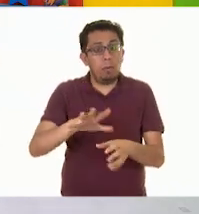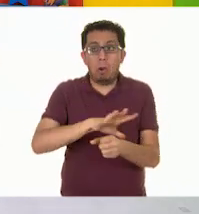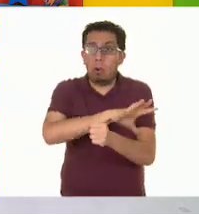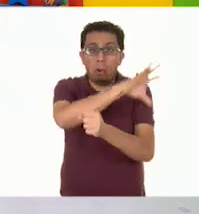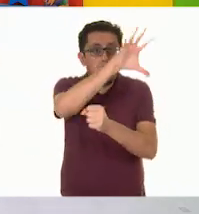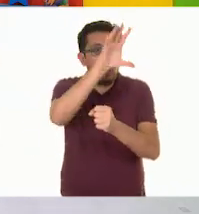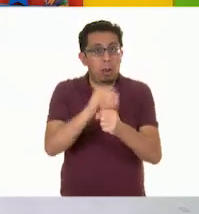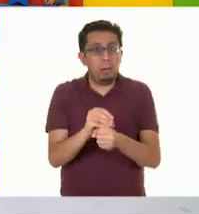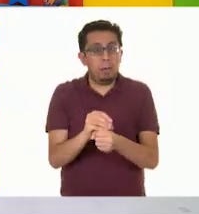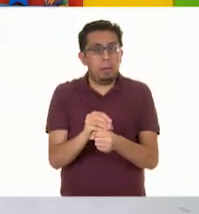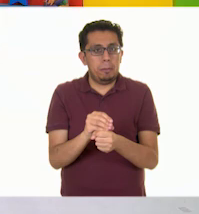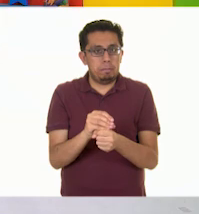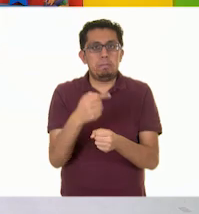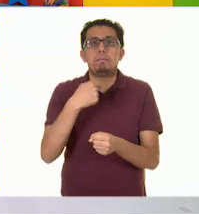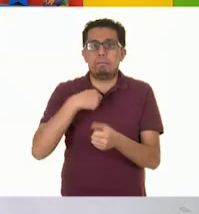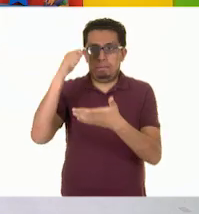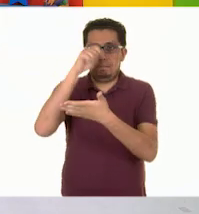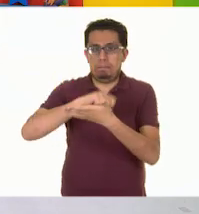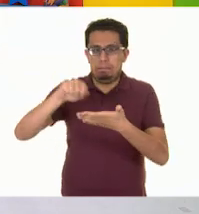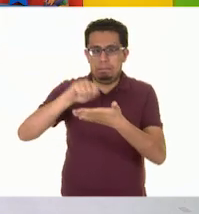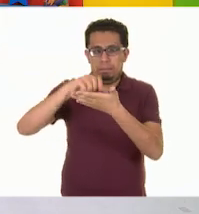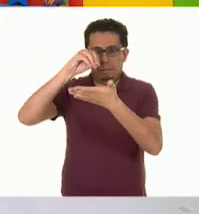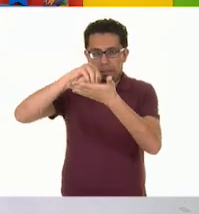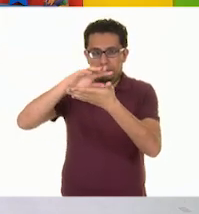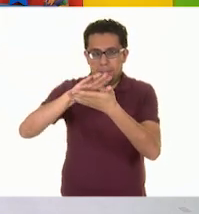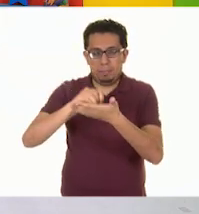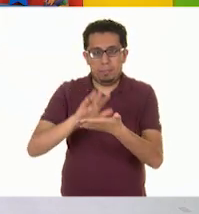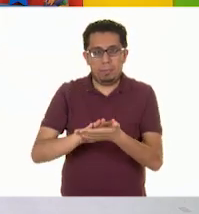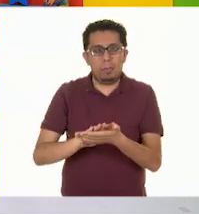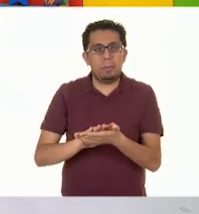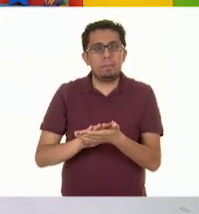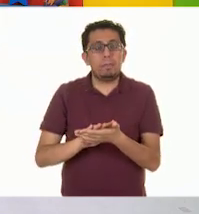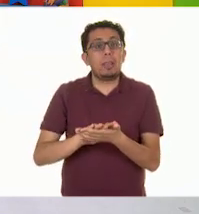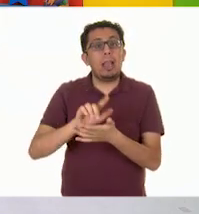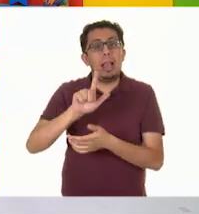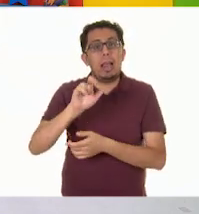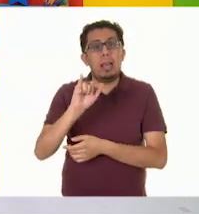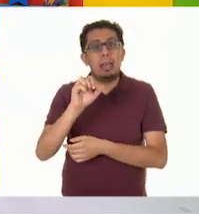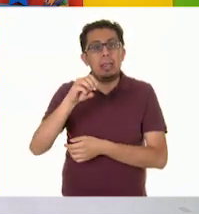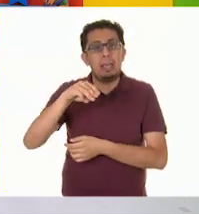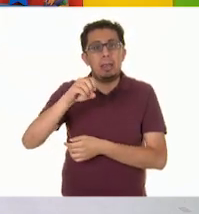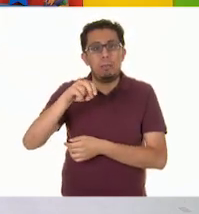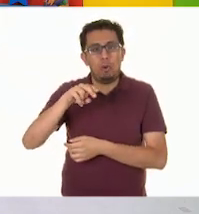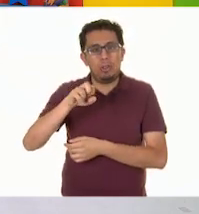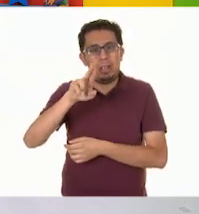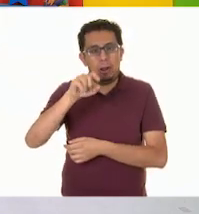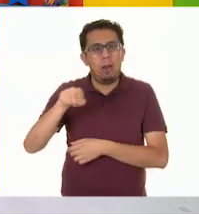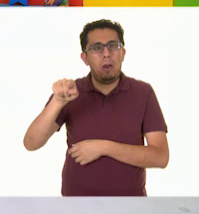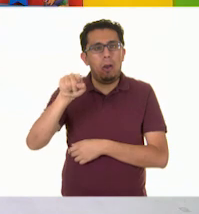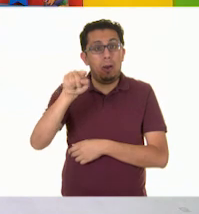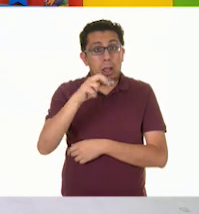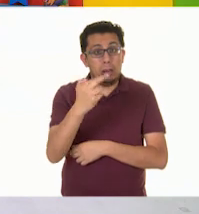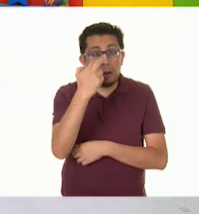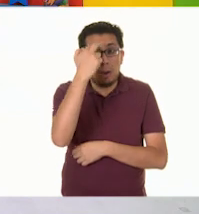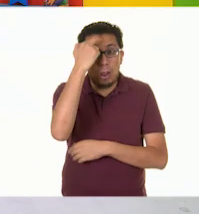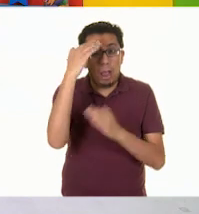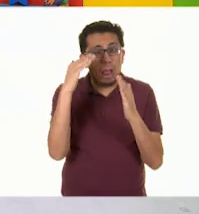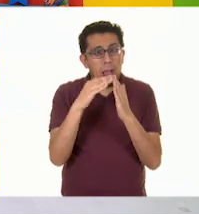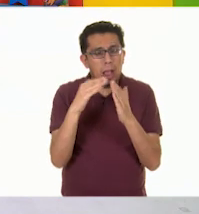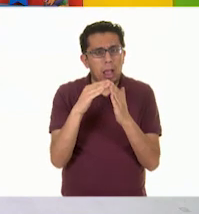registrarte, ¿parece? Por favor. Limonero, el espacio. ¿Recuerdan en casa qué mencionó Ana?